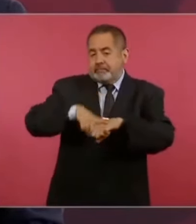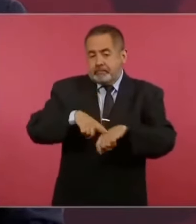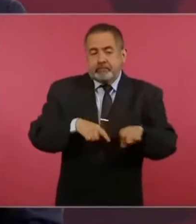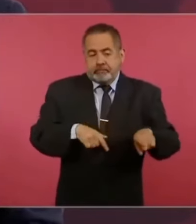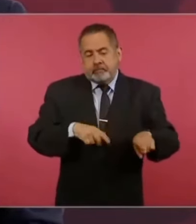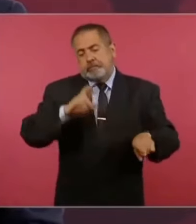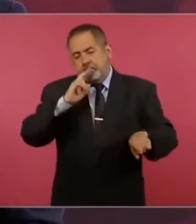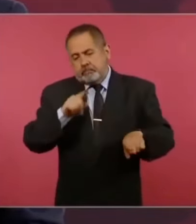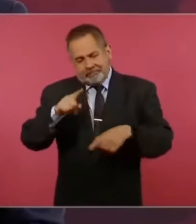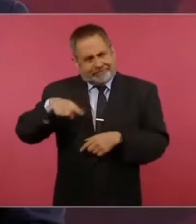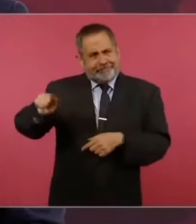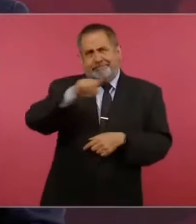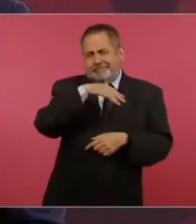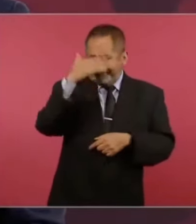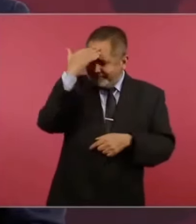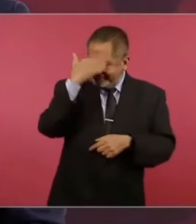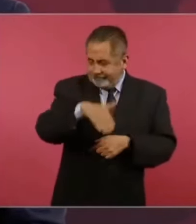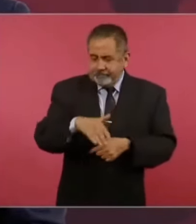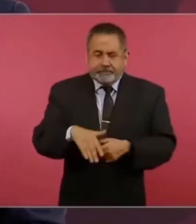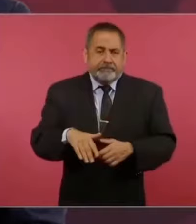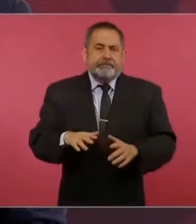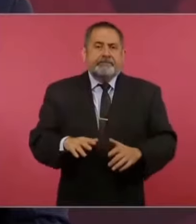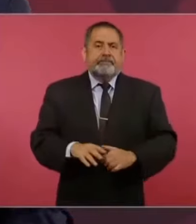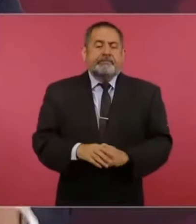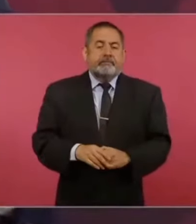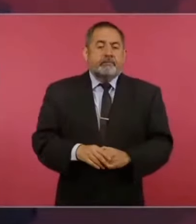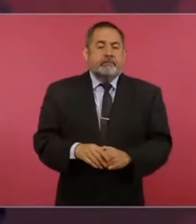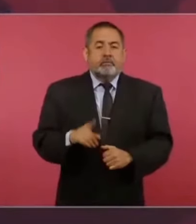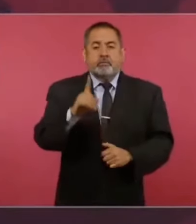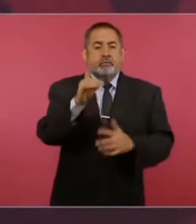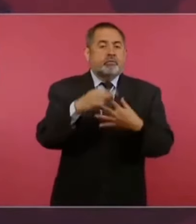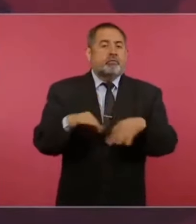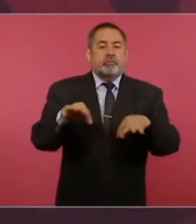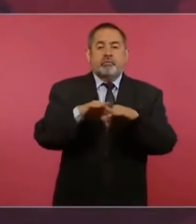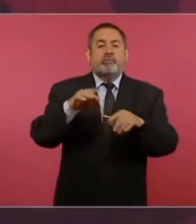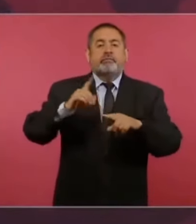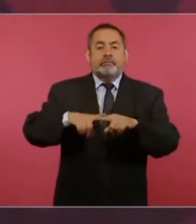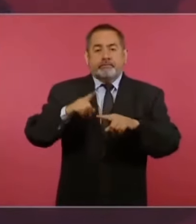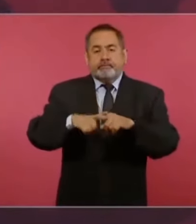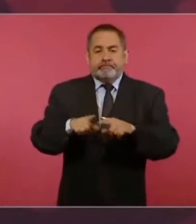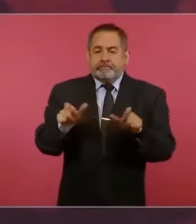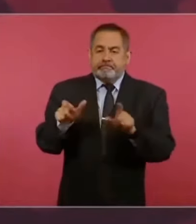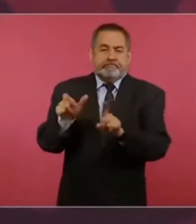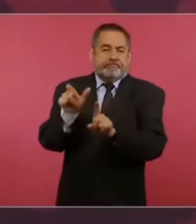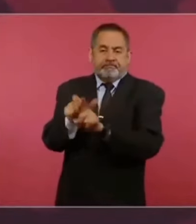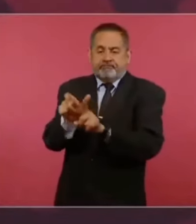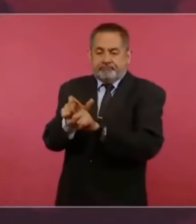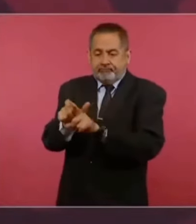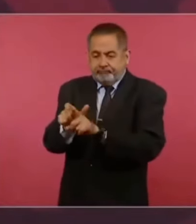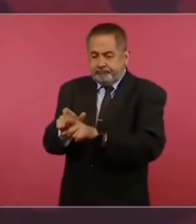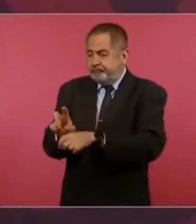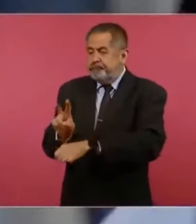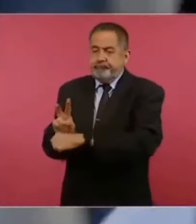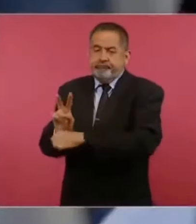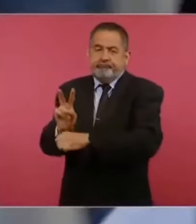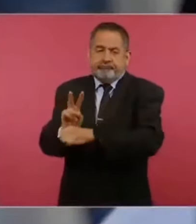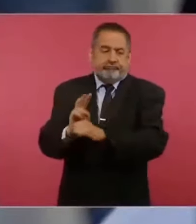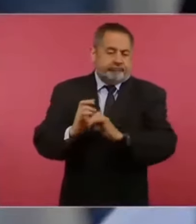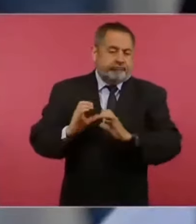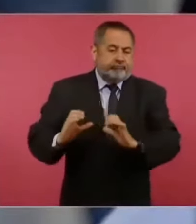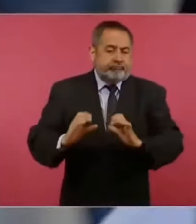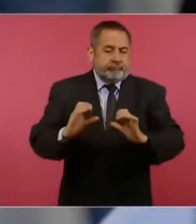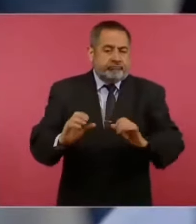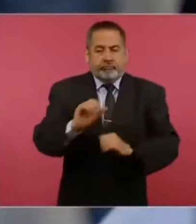saben, lo importante es que sí se proteja a quien lo